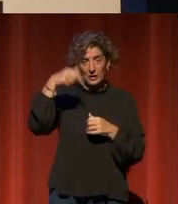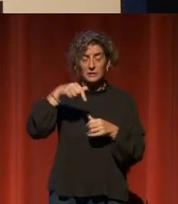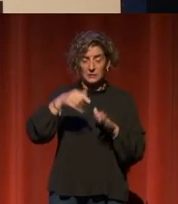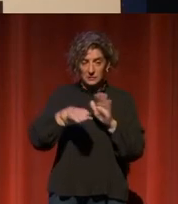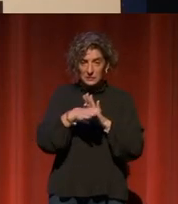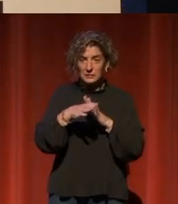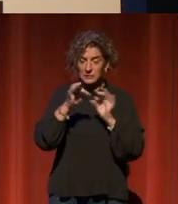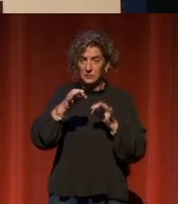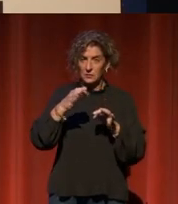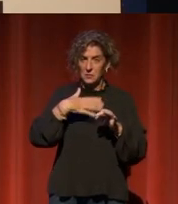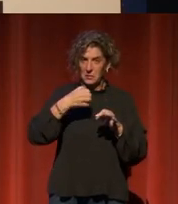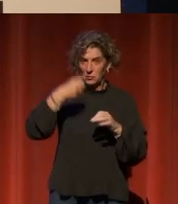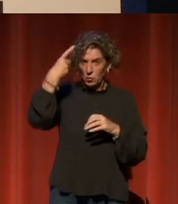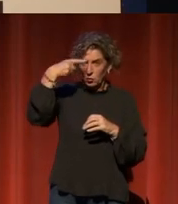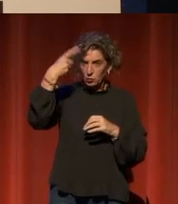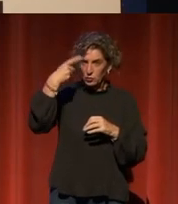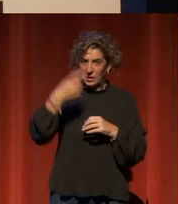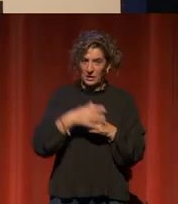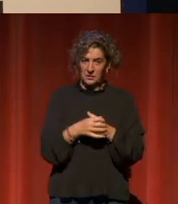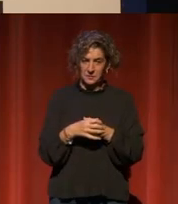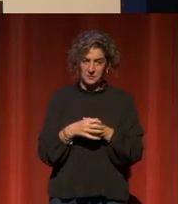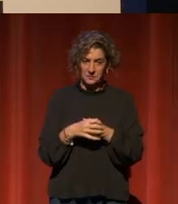cultural en Ucrania.